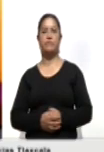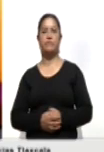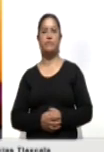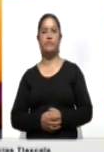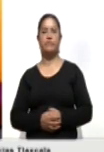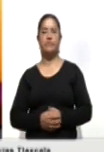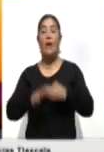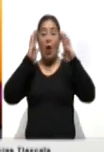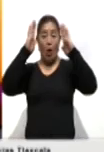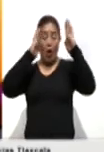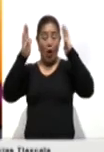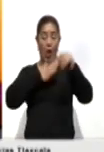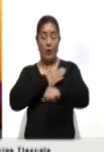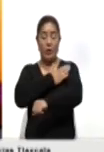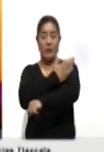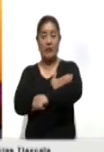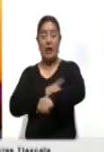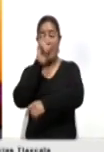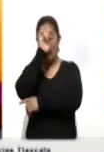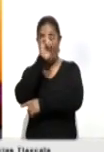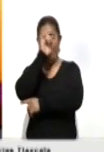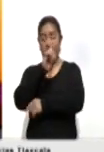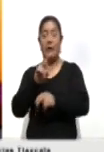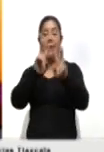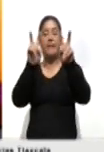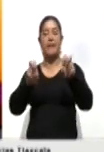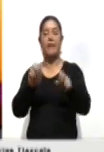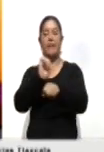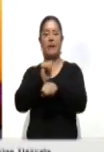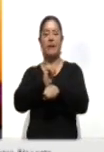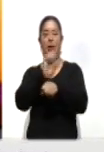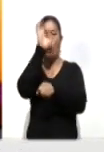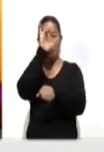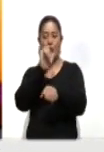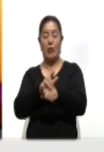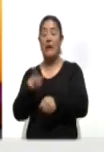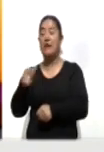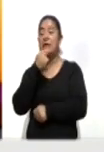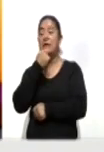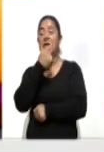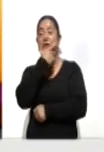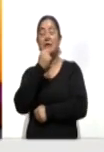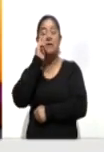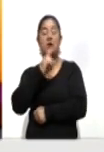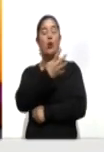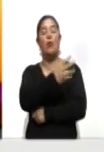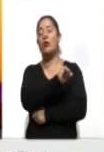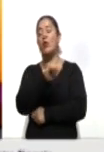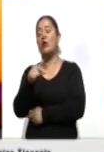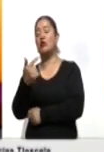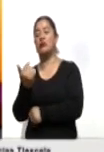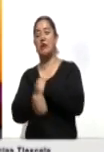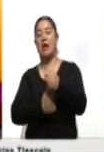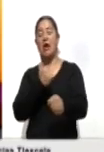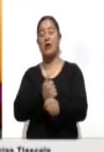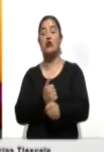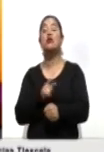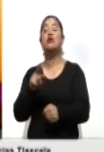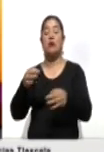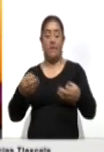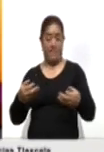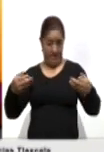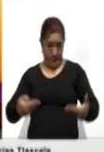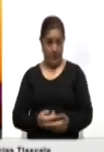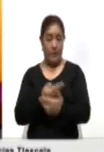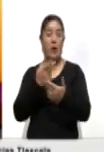¿Qué tal? ¿Cómo están? Buena tarde. Estas son las recomendaciones en materia artística y cultural. Niñas y niños de entre 4 y 12 años, originarios o que vivan en los